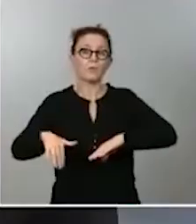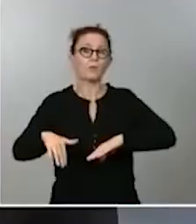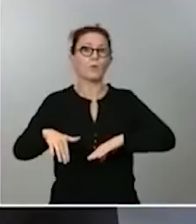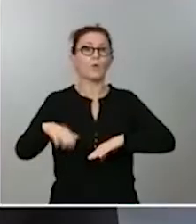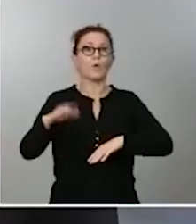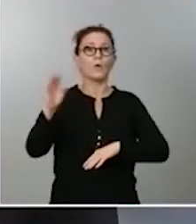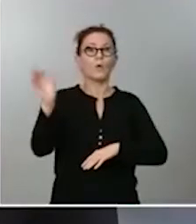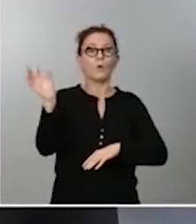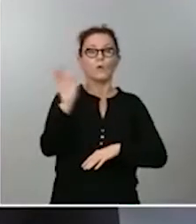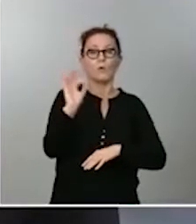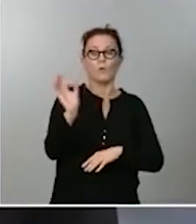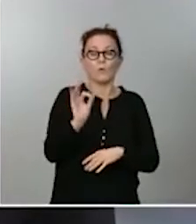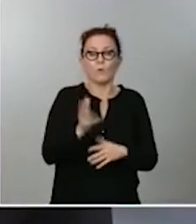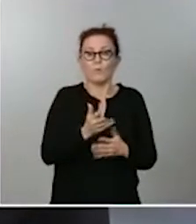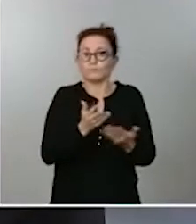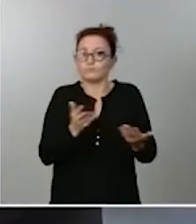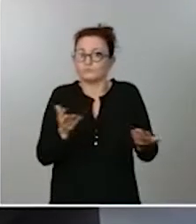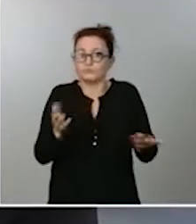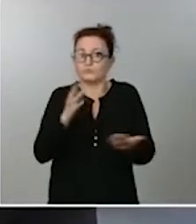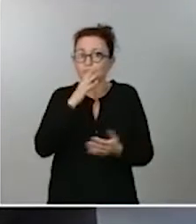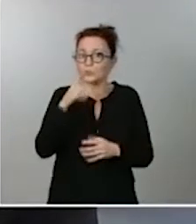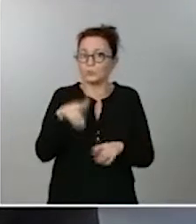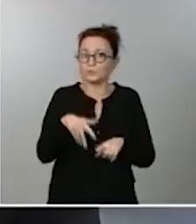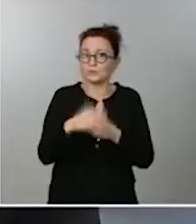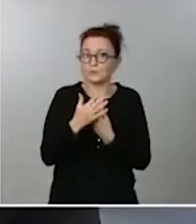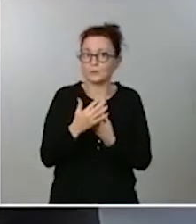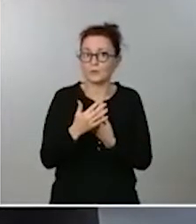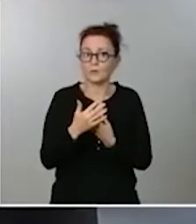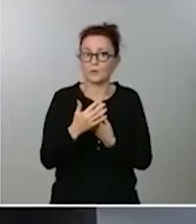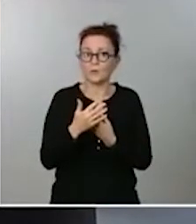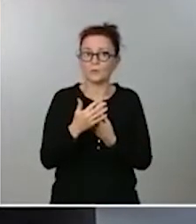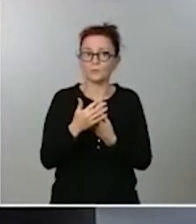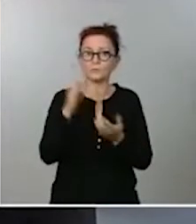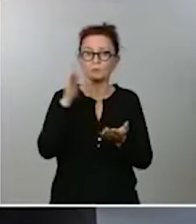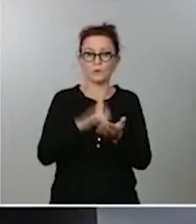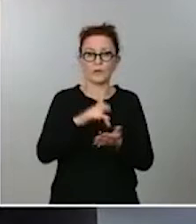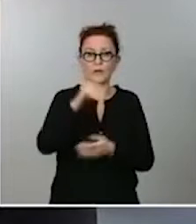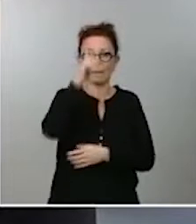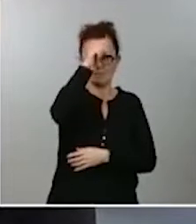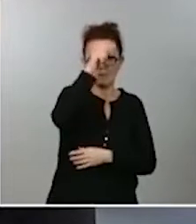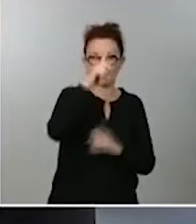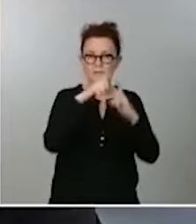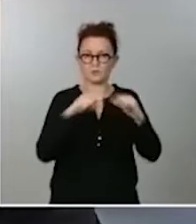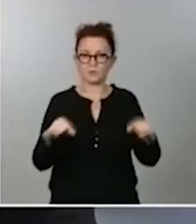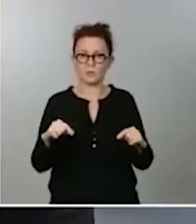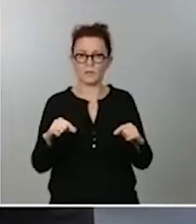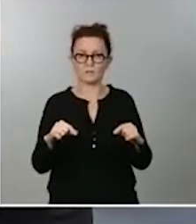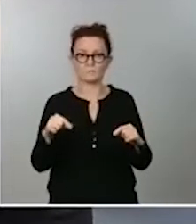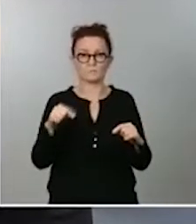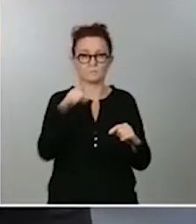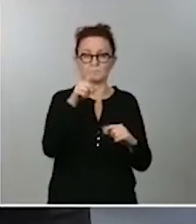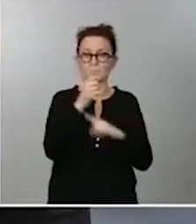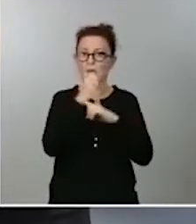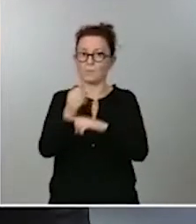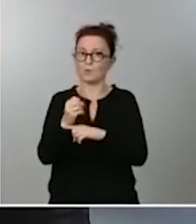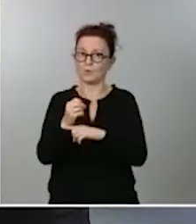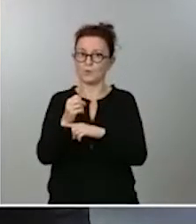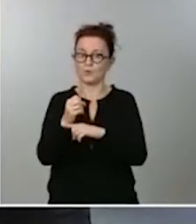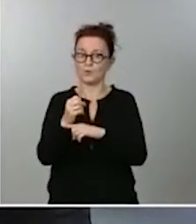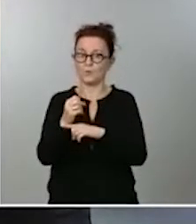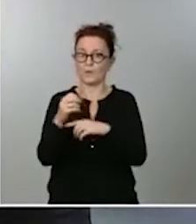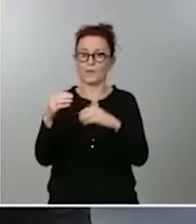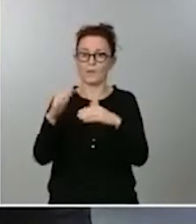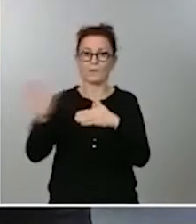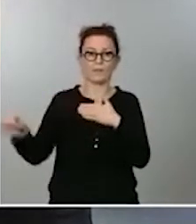ahora mismo está pasando con Asturias o con Melilla, que no se apoya esa petición de cierre total. Y en segundo lugar,